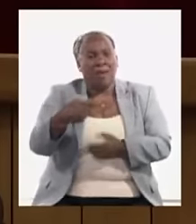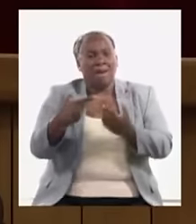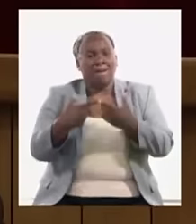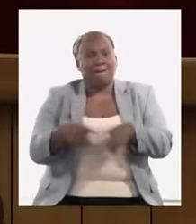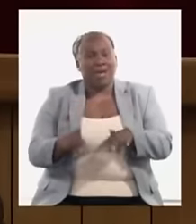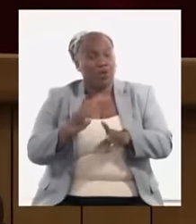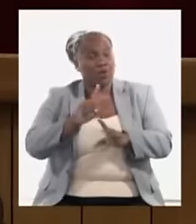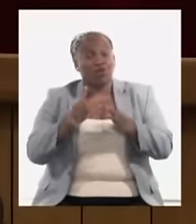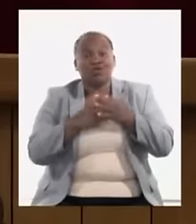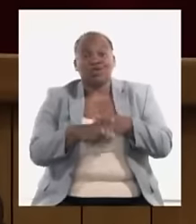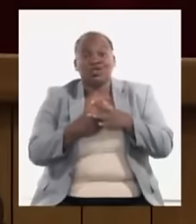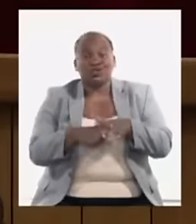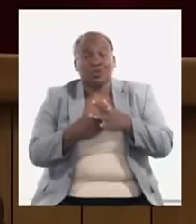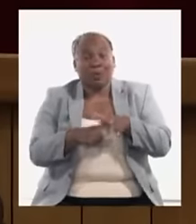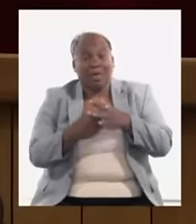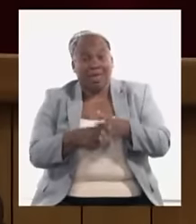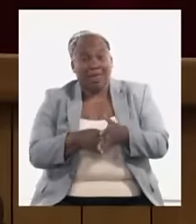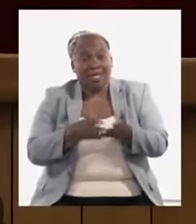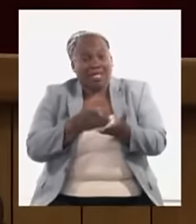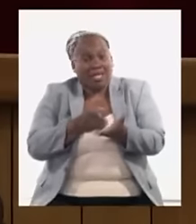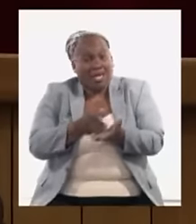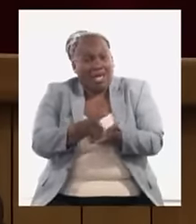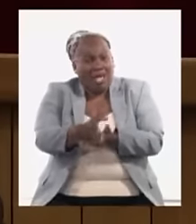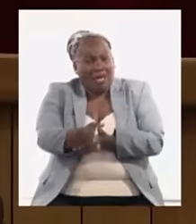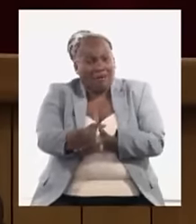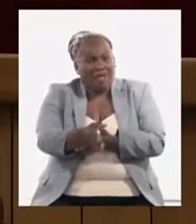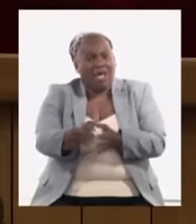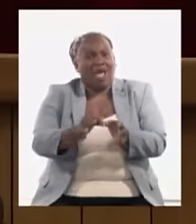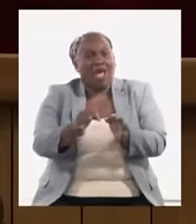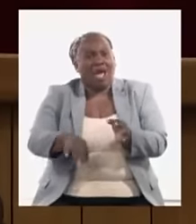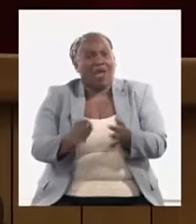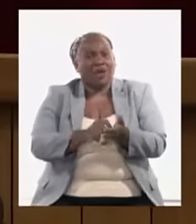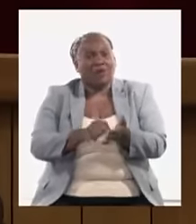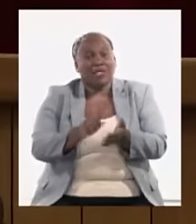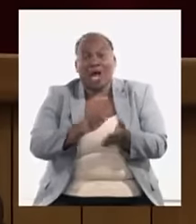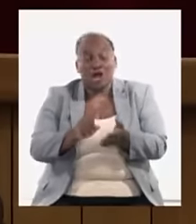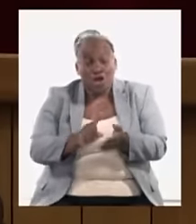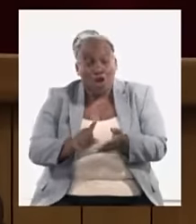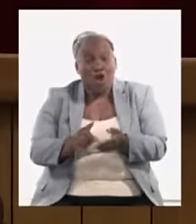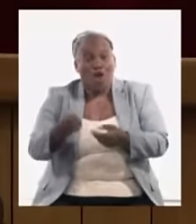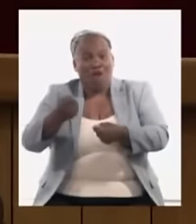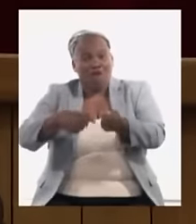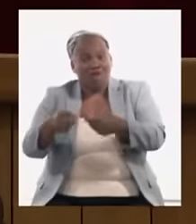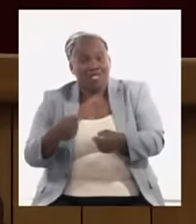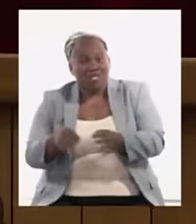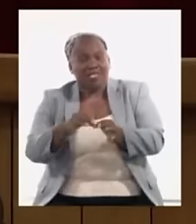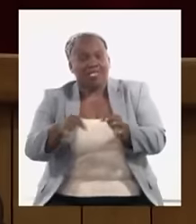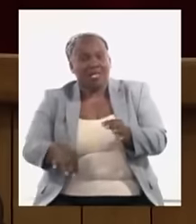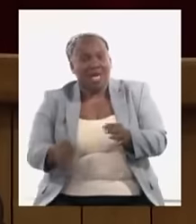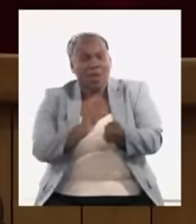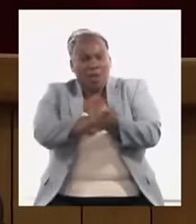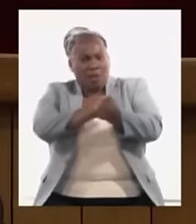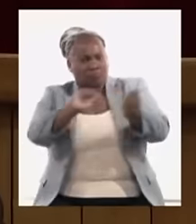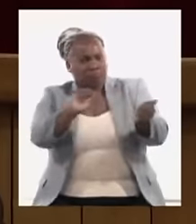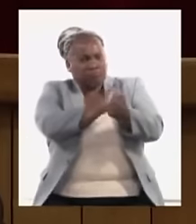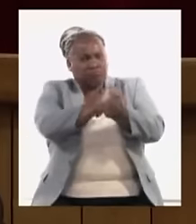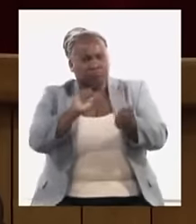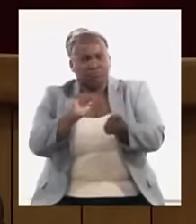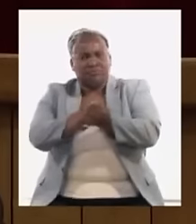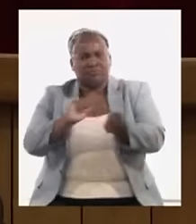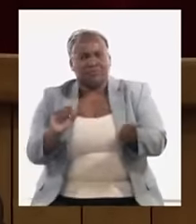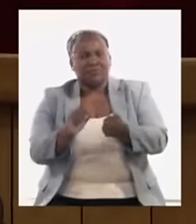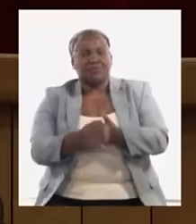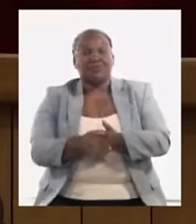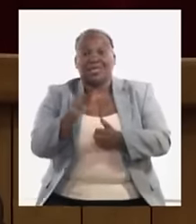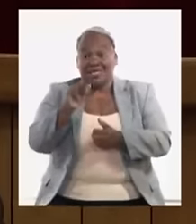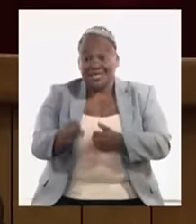a resolver establemente el arroz de la libreta sino vender arroz por la libre que hace falta también incrementar eso entonces eso